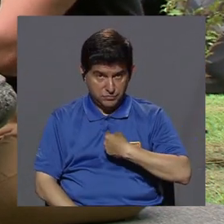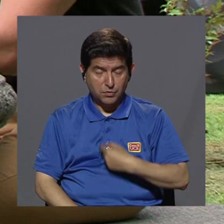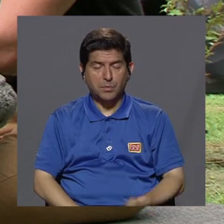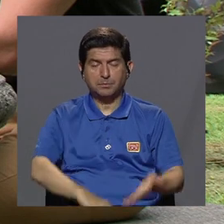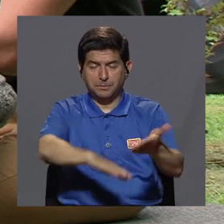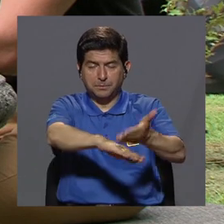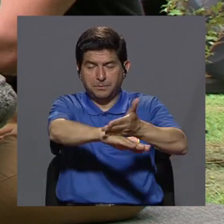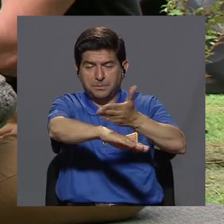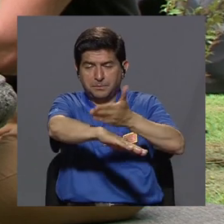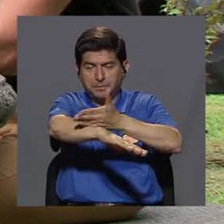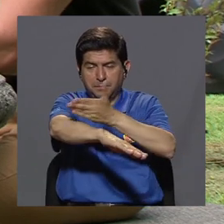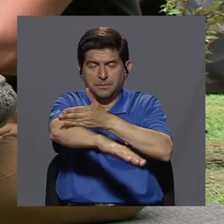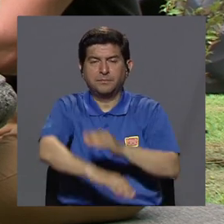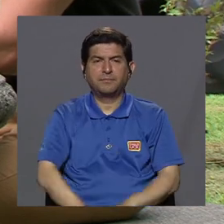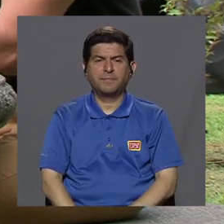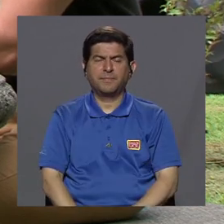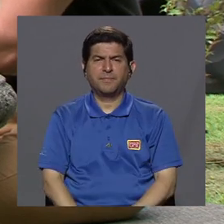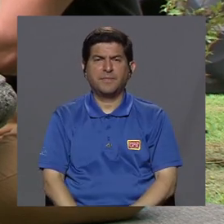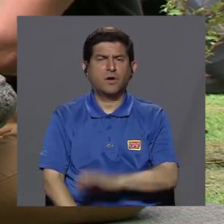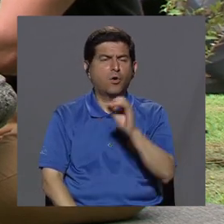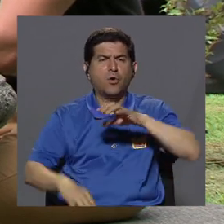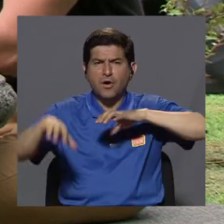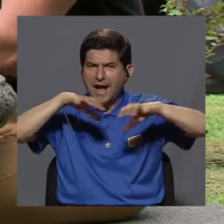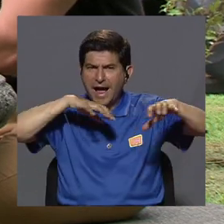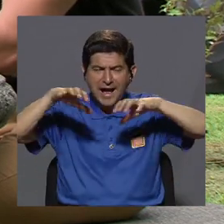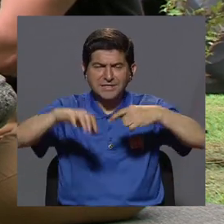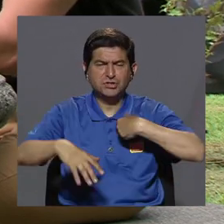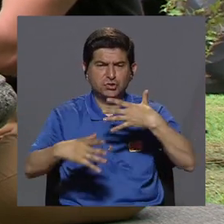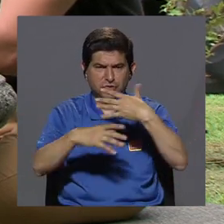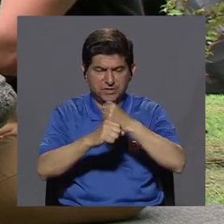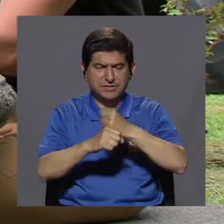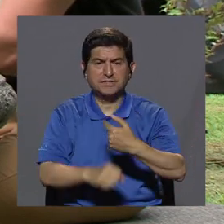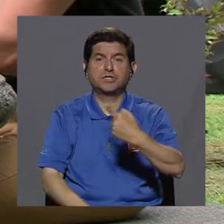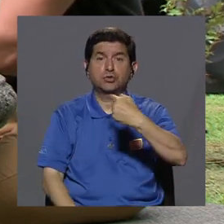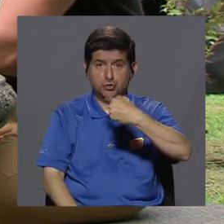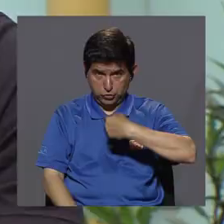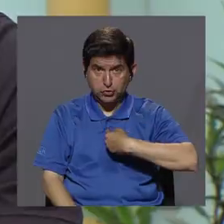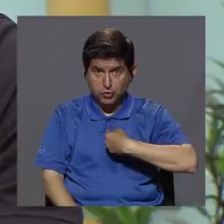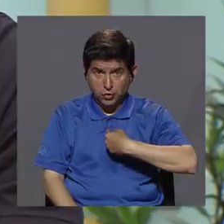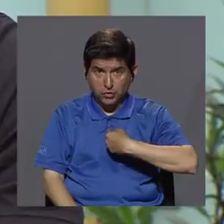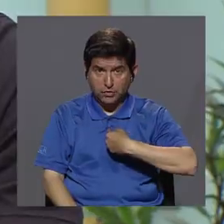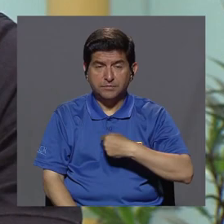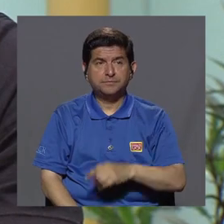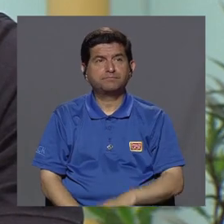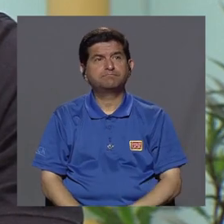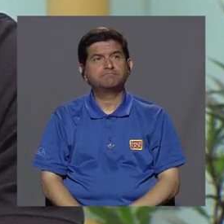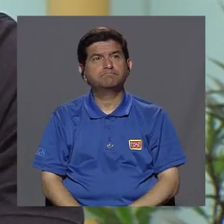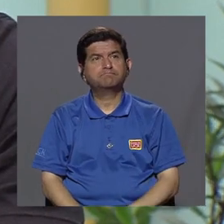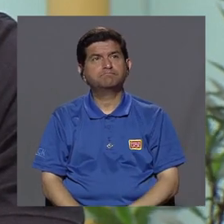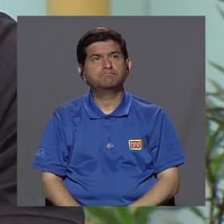para mejorar, qué estoy haciendo, qué acciones estoy haciendo para yo